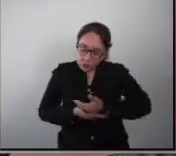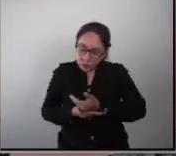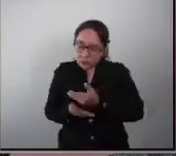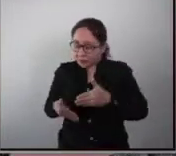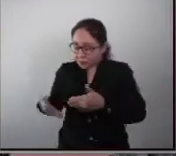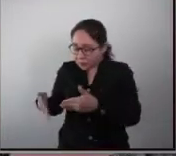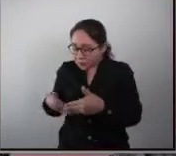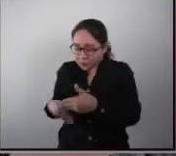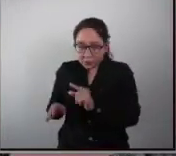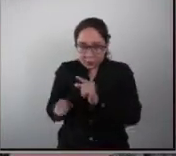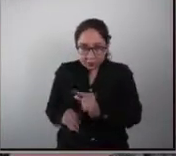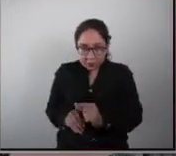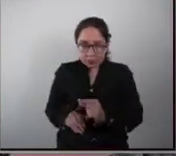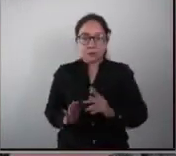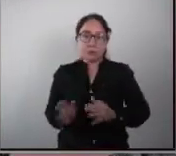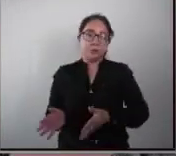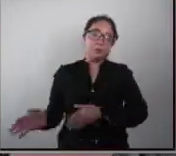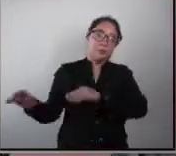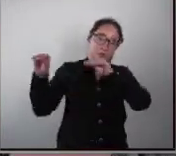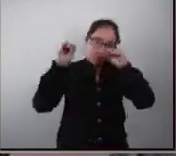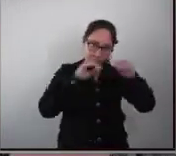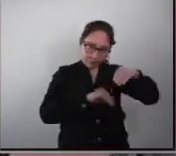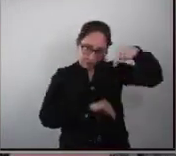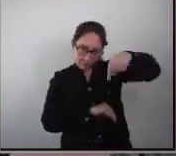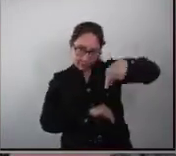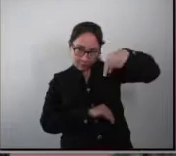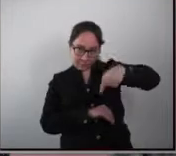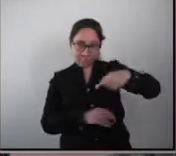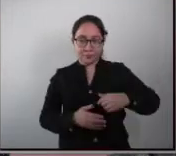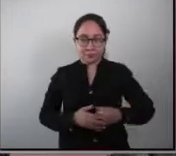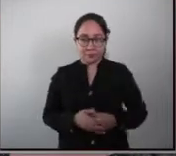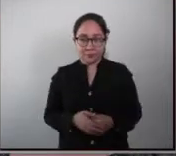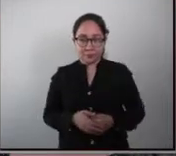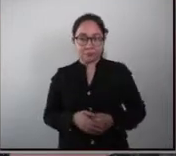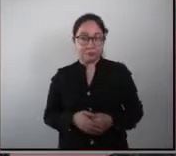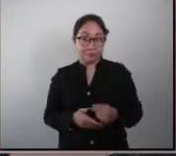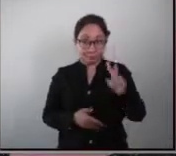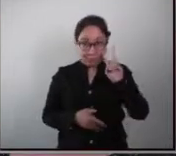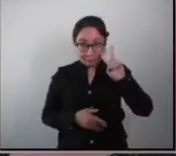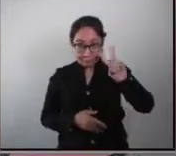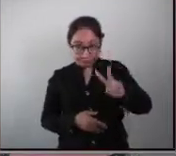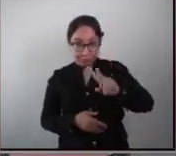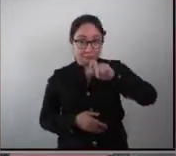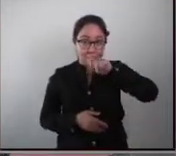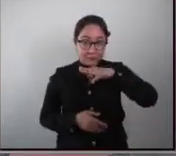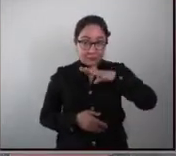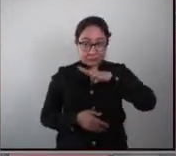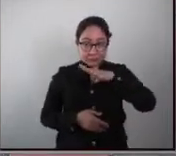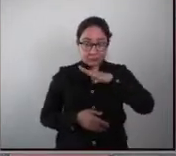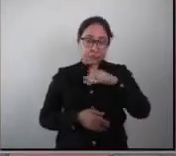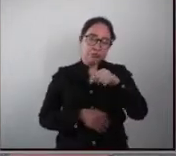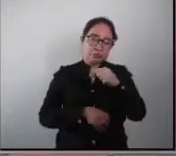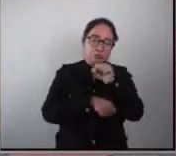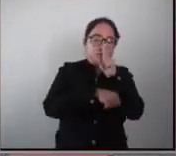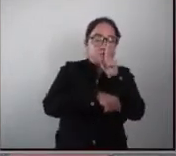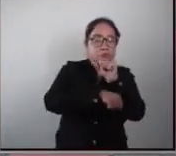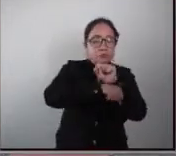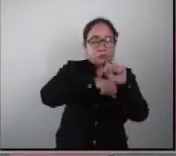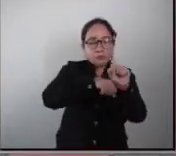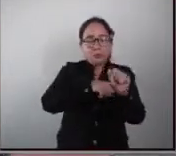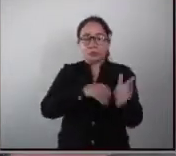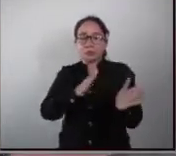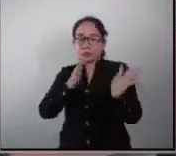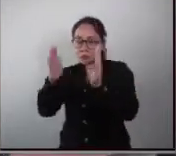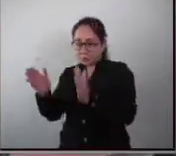de donde nacen y que son infantes ya los pasamos aquí y como pueden ver también tenemos los tanques simples y los